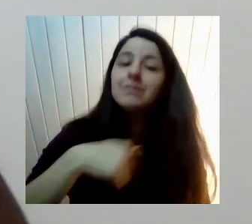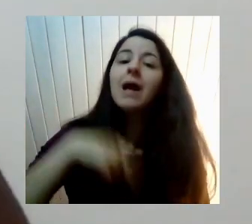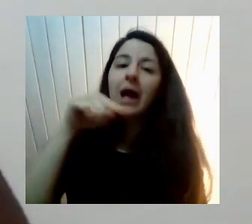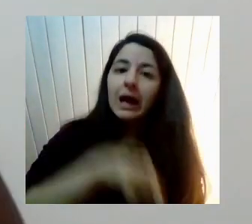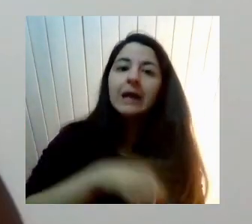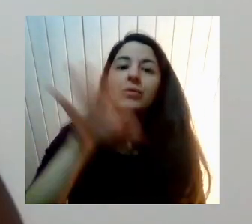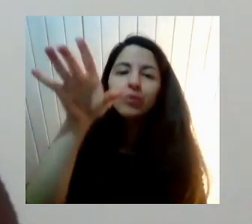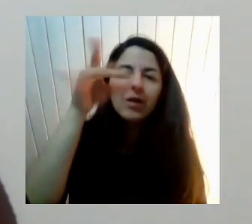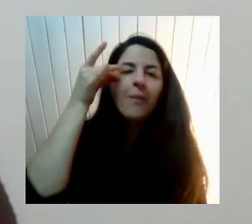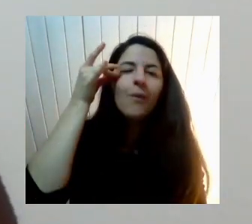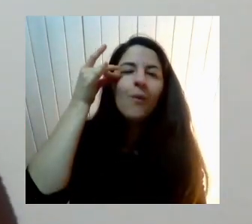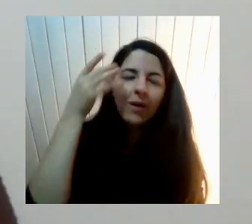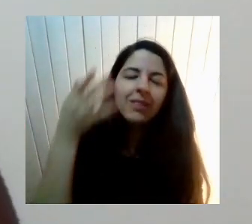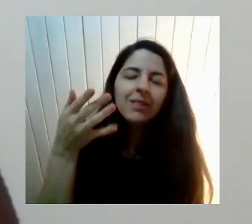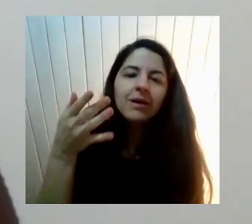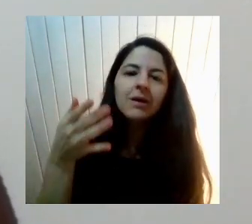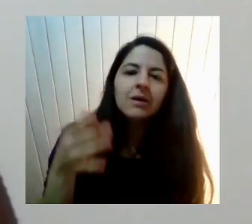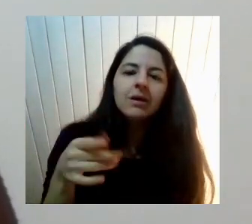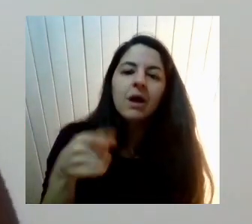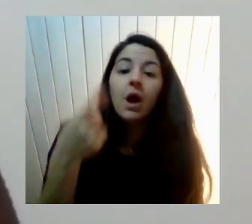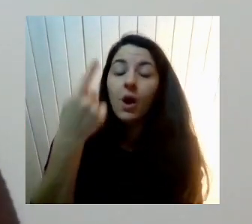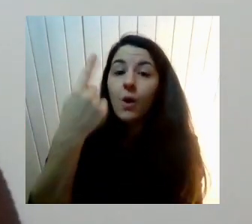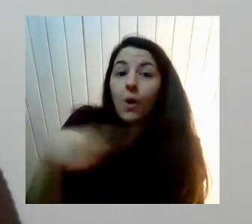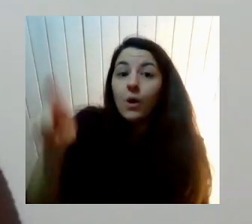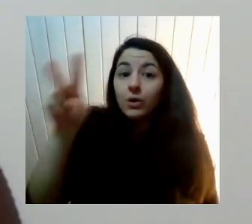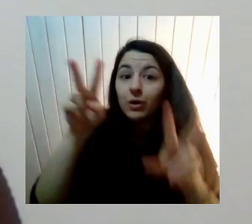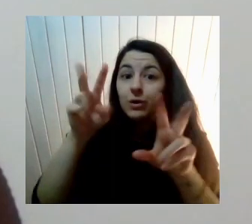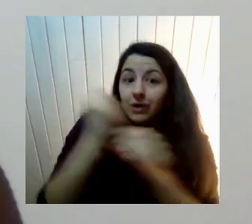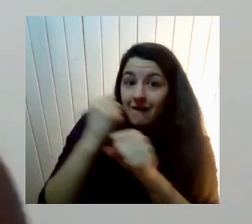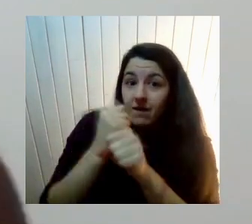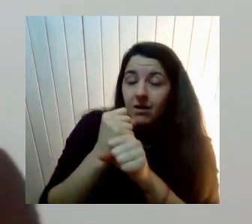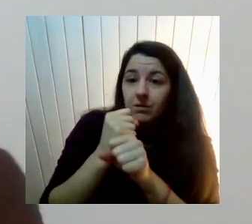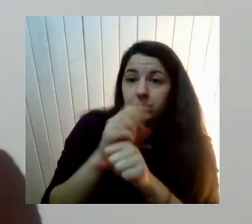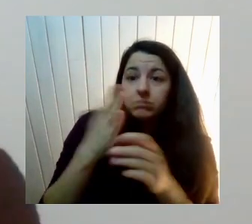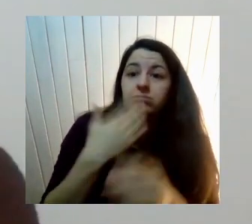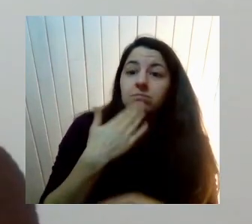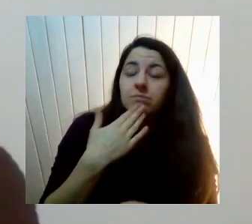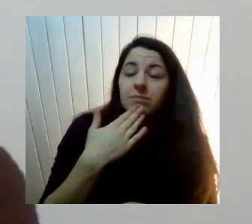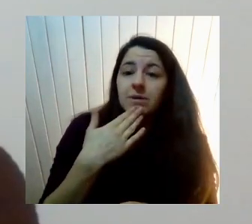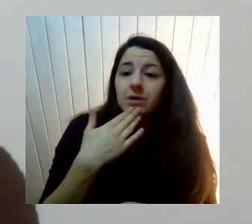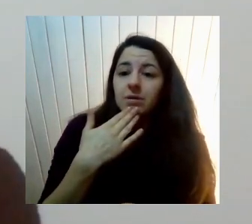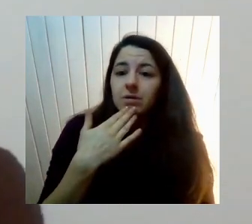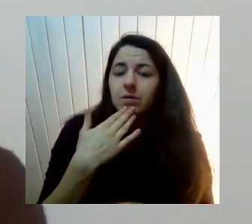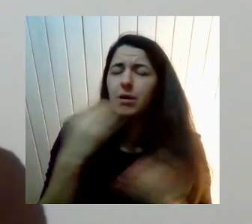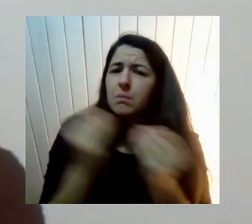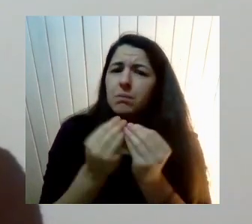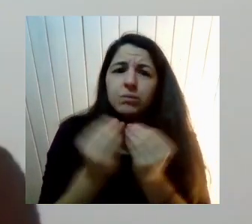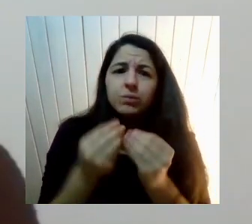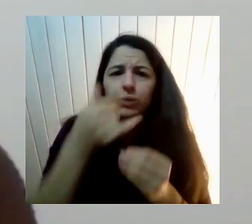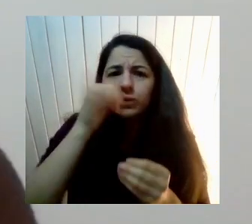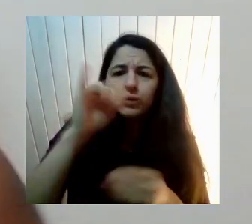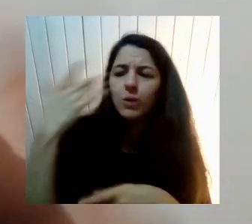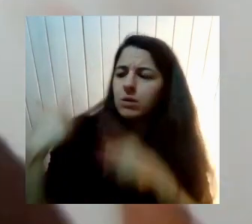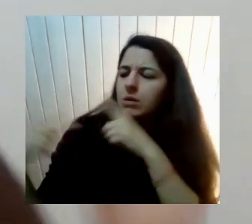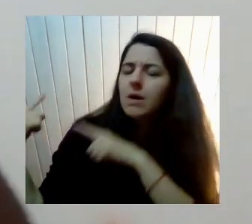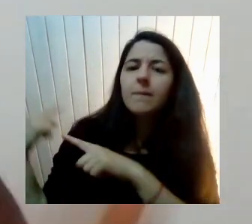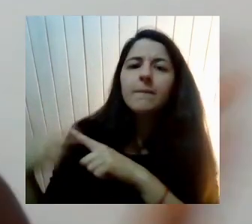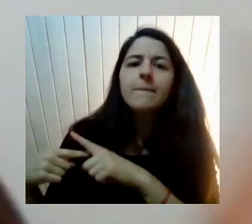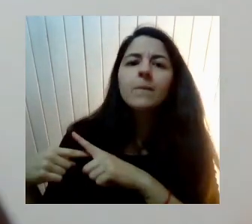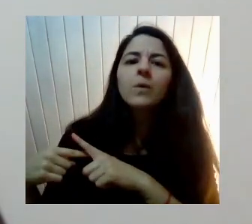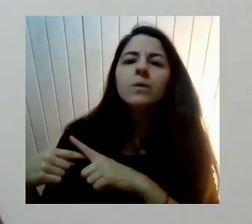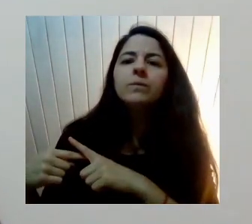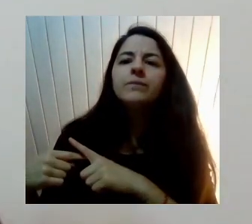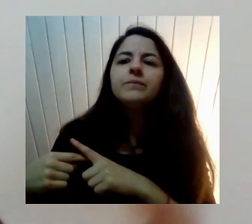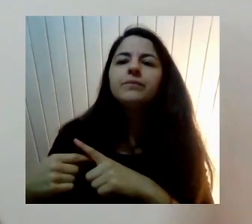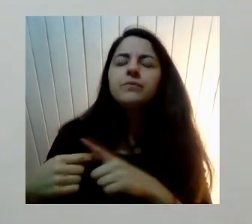trabajo También asociado Este Que vienen haciendo Hace mucho tiempo También las organizaciones De disidentes sexuales No solo el